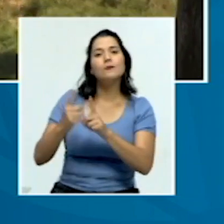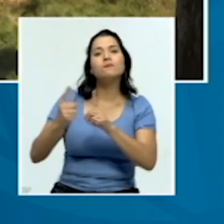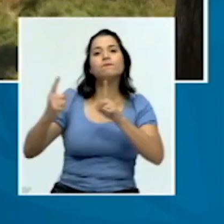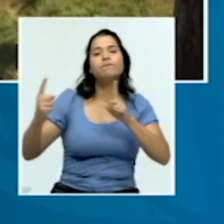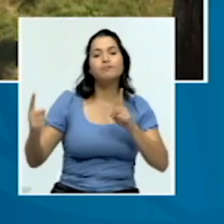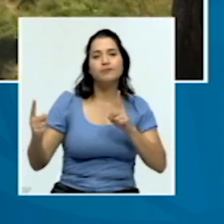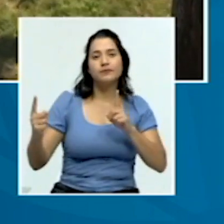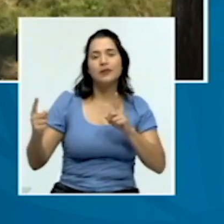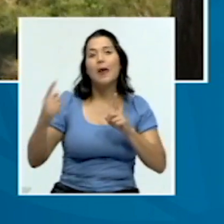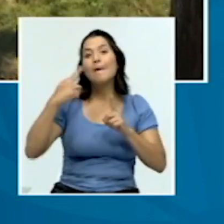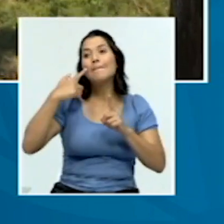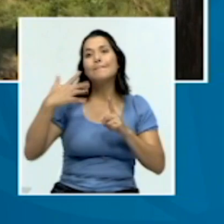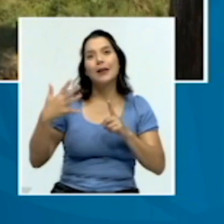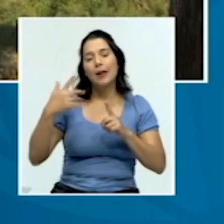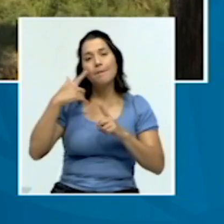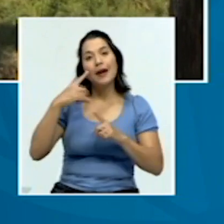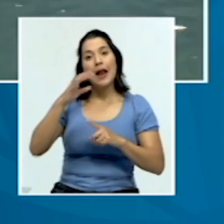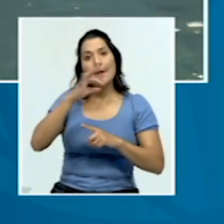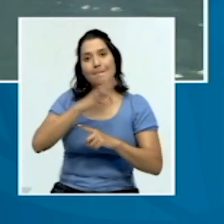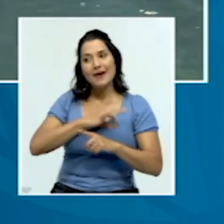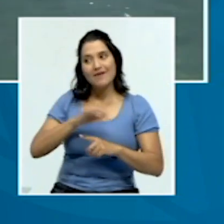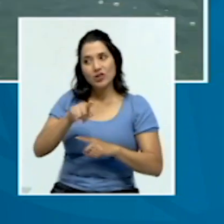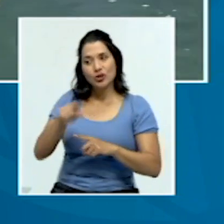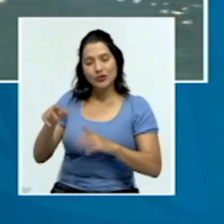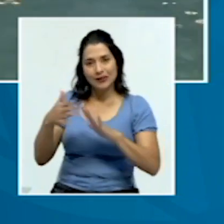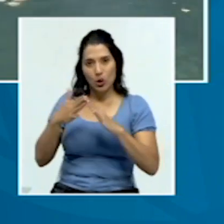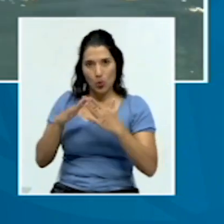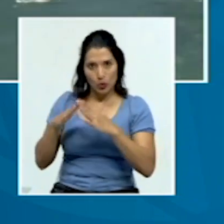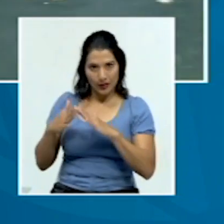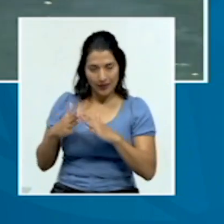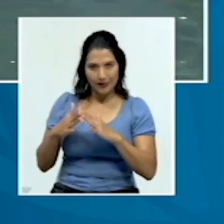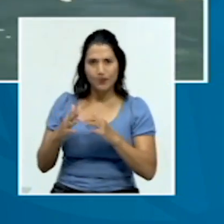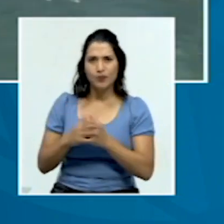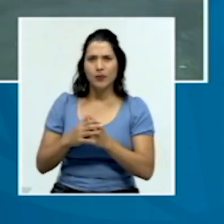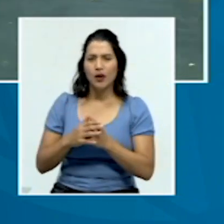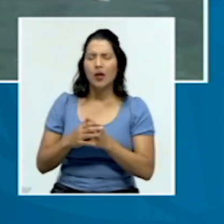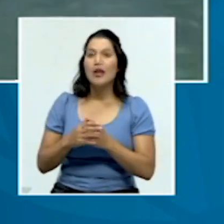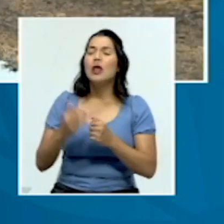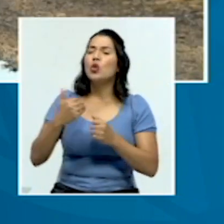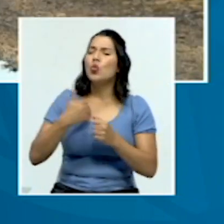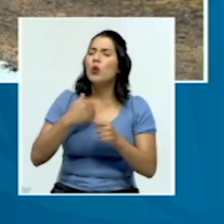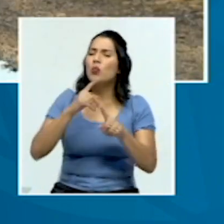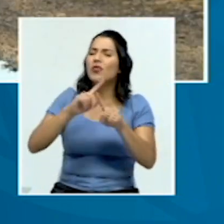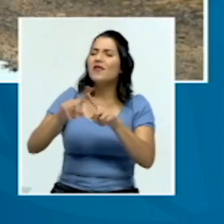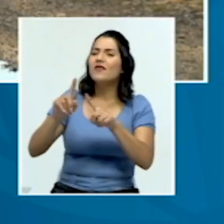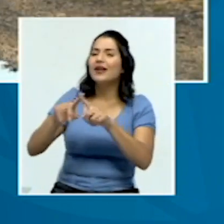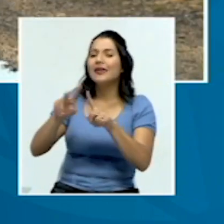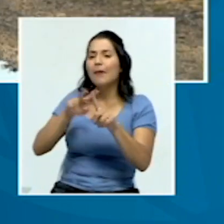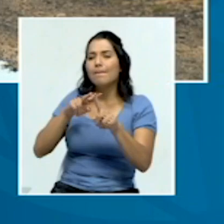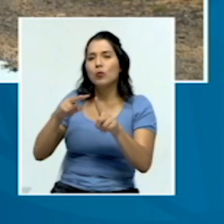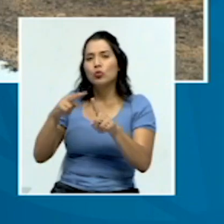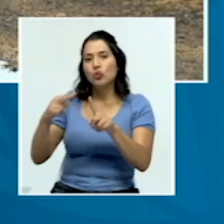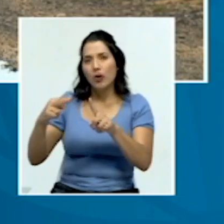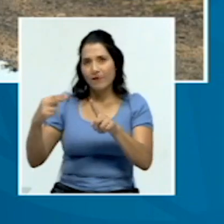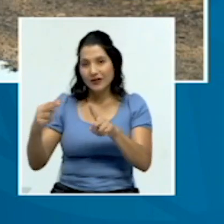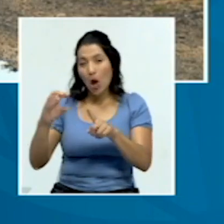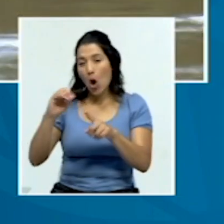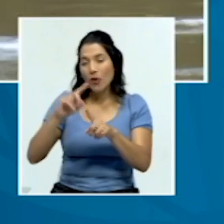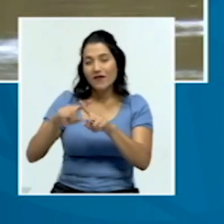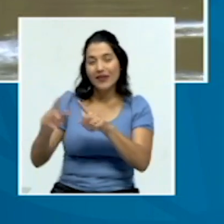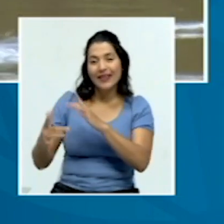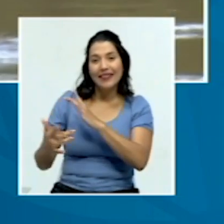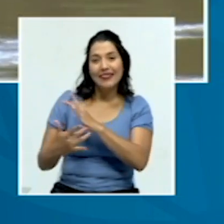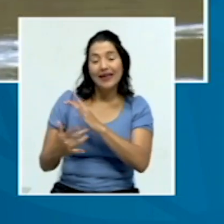el bien de esta comunidad. Fueron varios enfoques los que nosotros utilizamos para